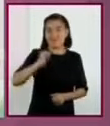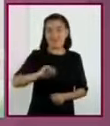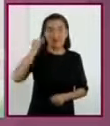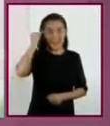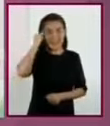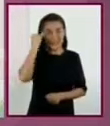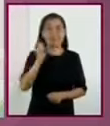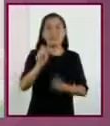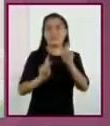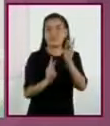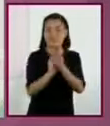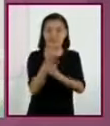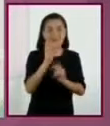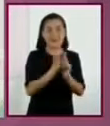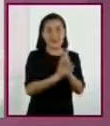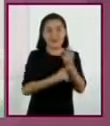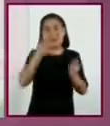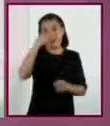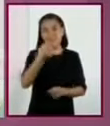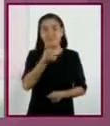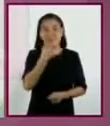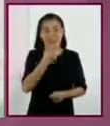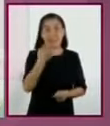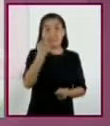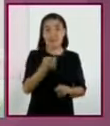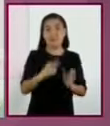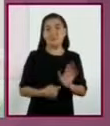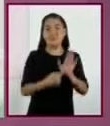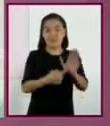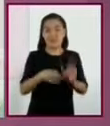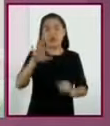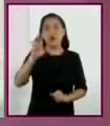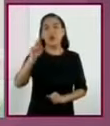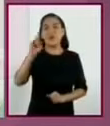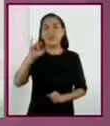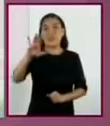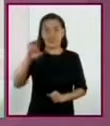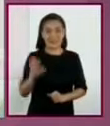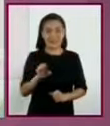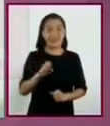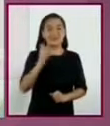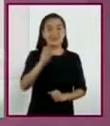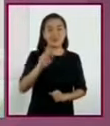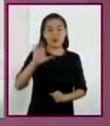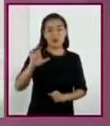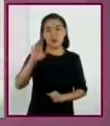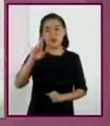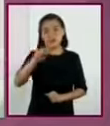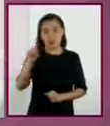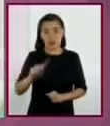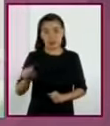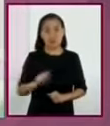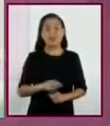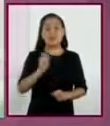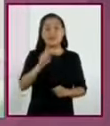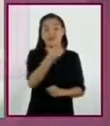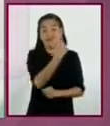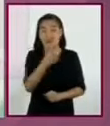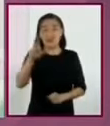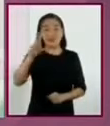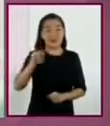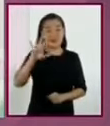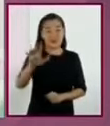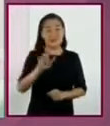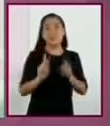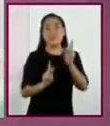medicinales. Evidencia en el Códice de la Cruz Badiano, que contiene 185 plantas con la